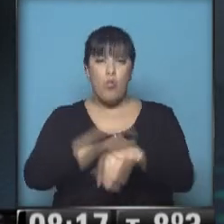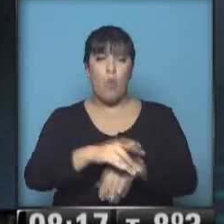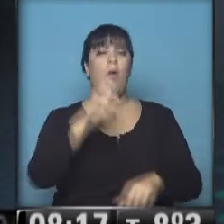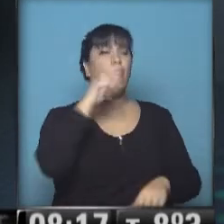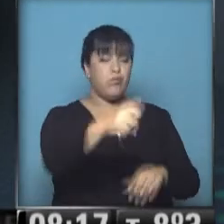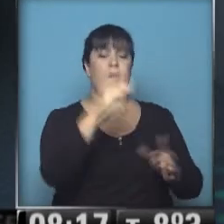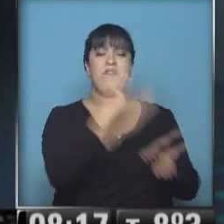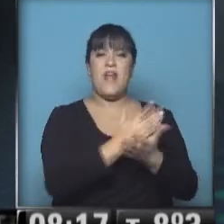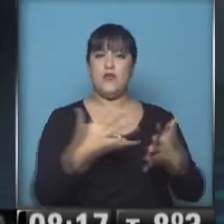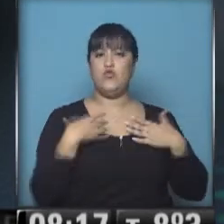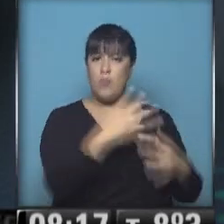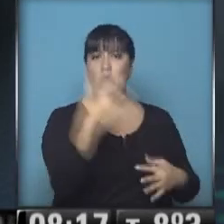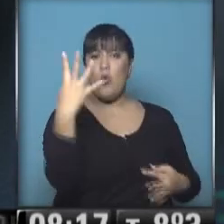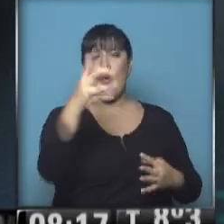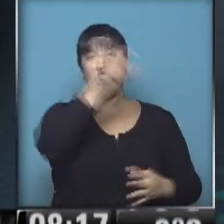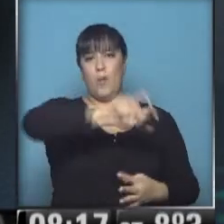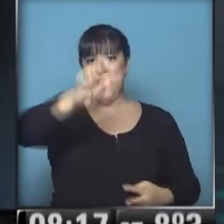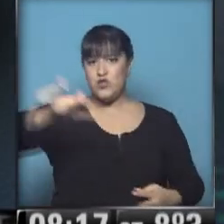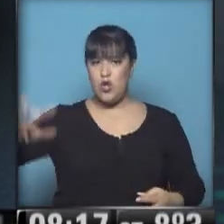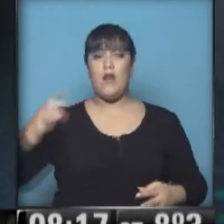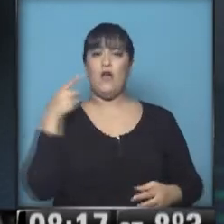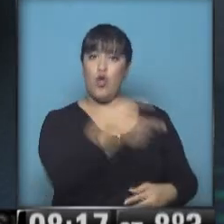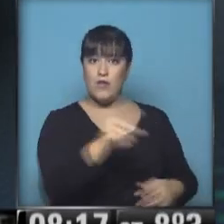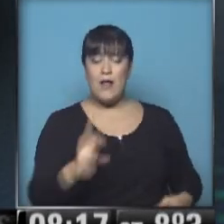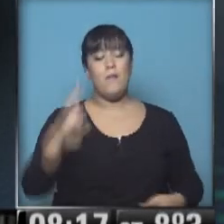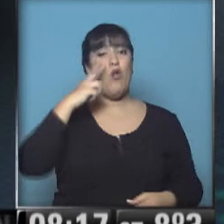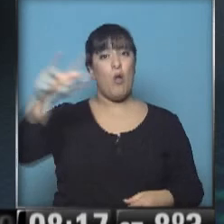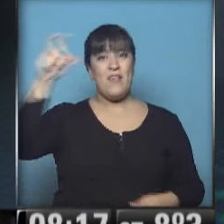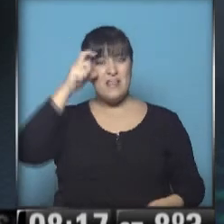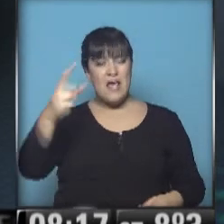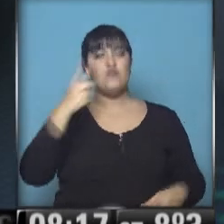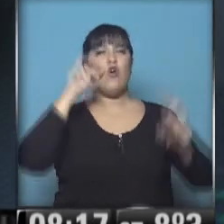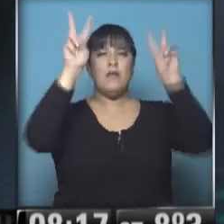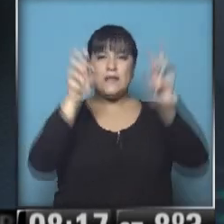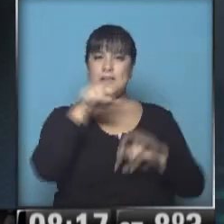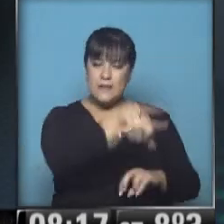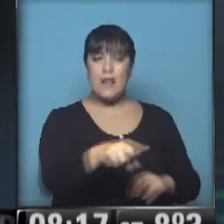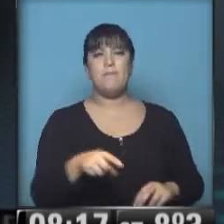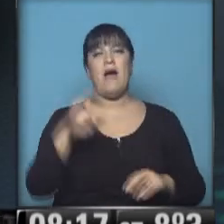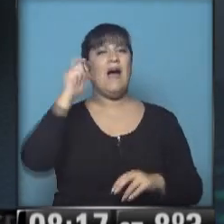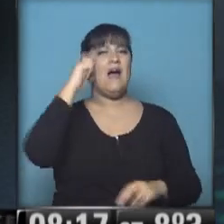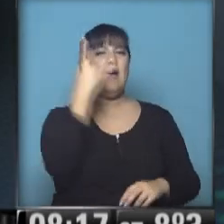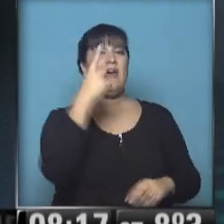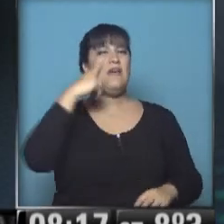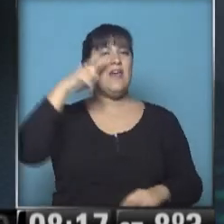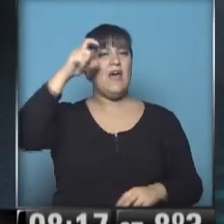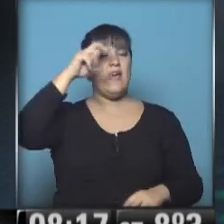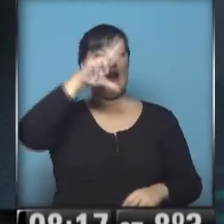cuatro represores condenados. En 2010 en la causa conocida como Guerrieri en Rosario.